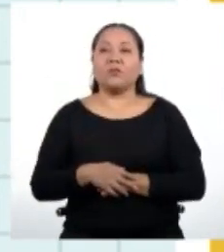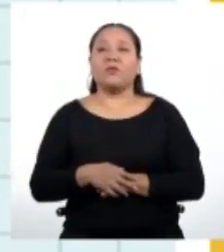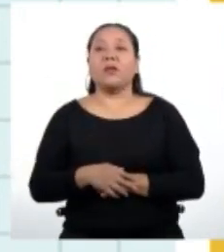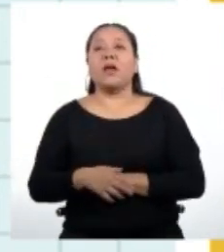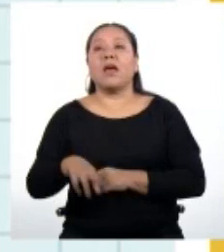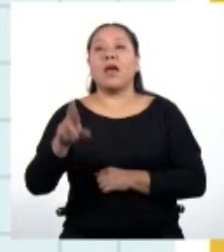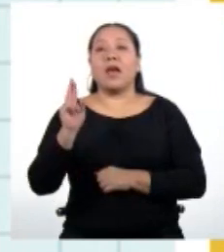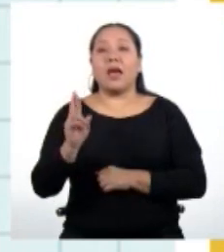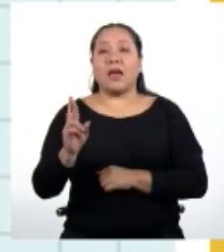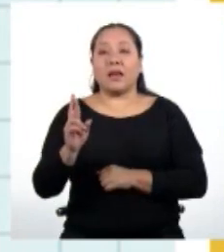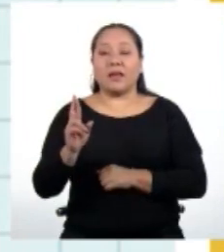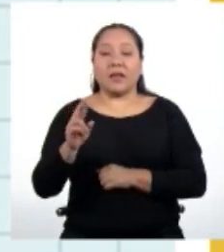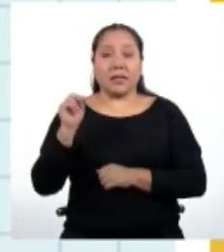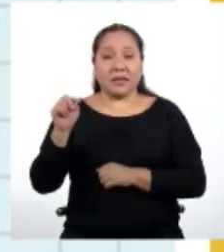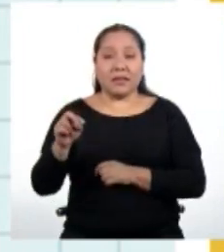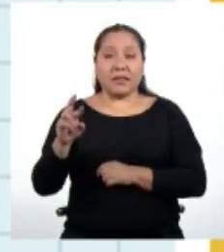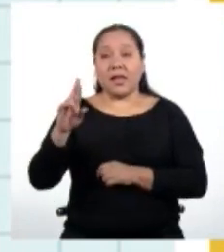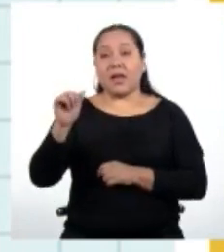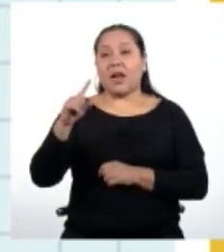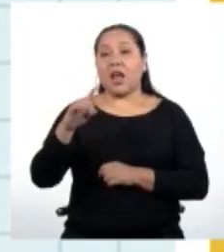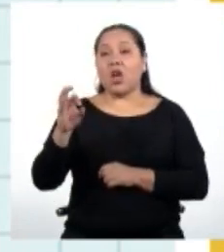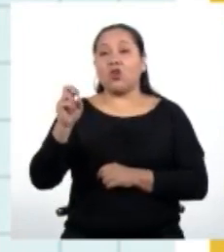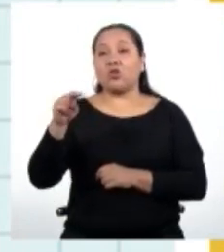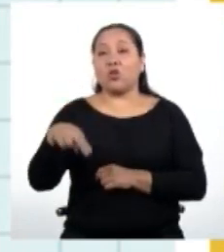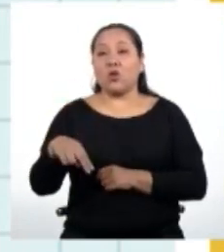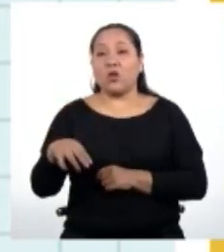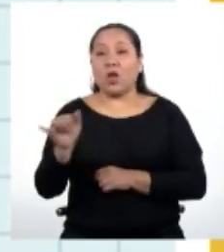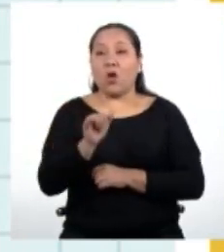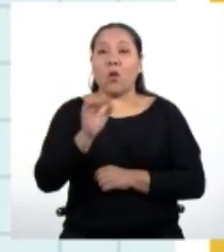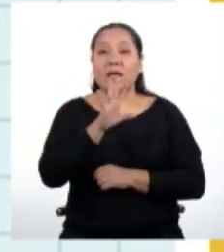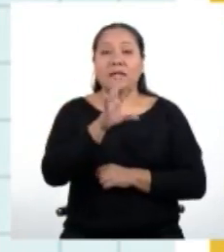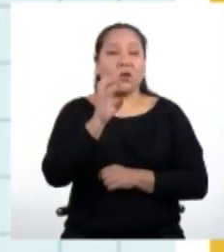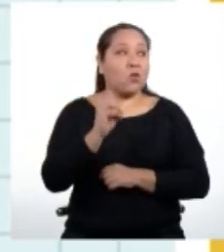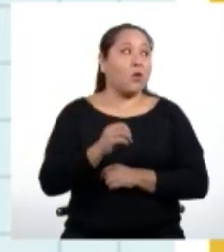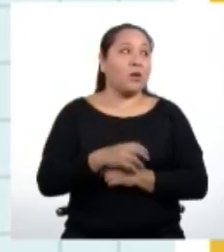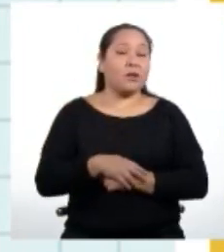R, que es la razón aritmética, es igual a 50.